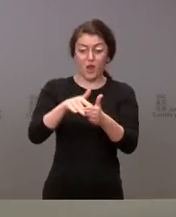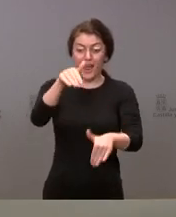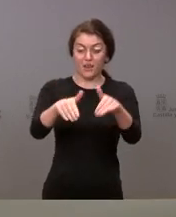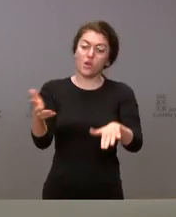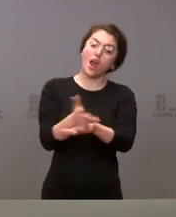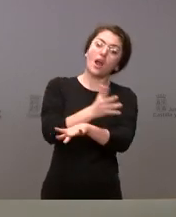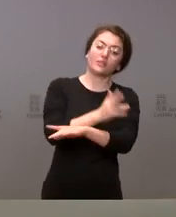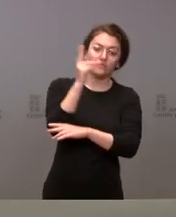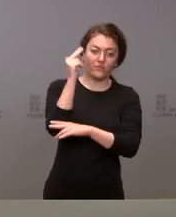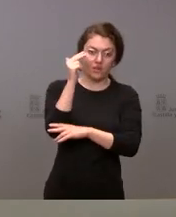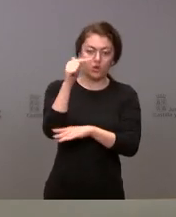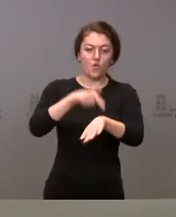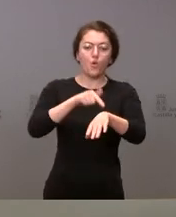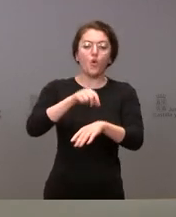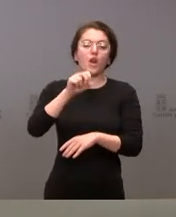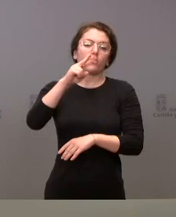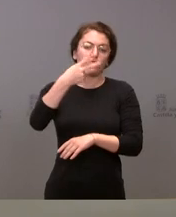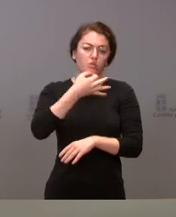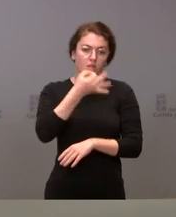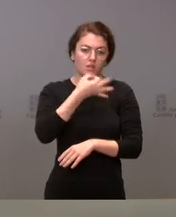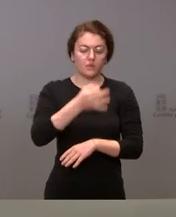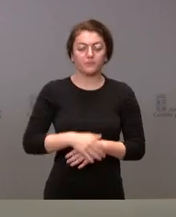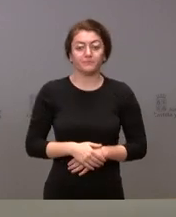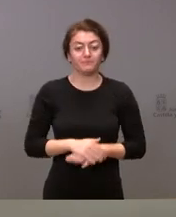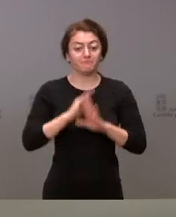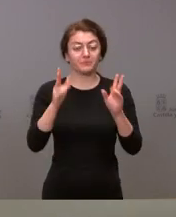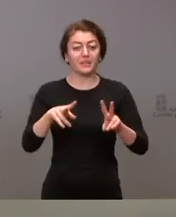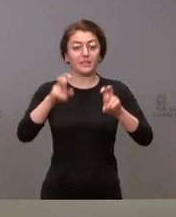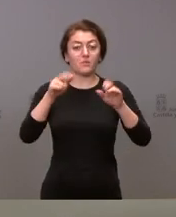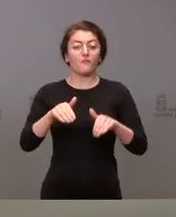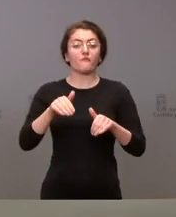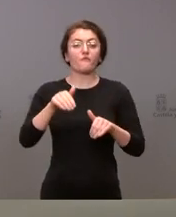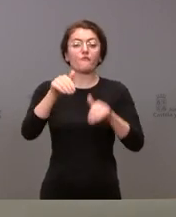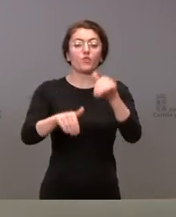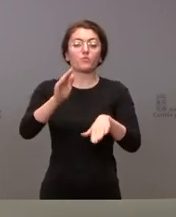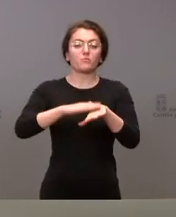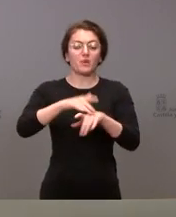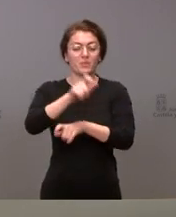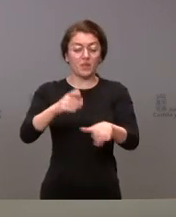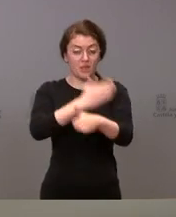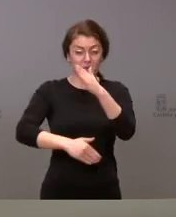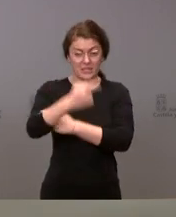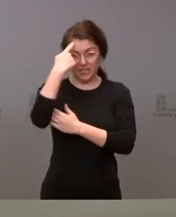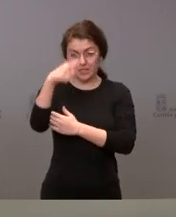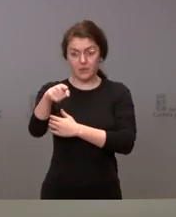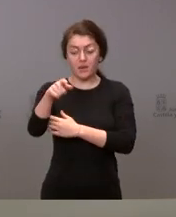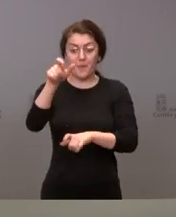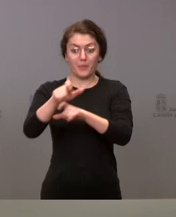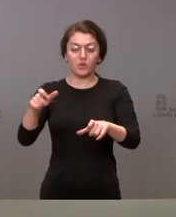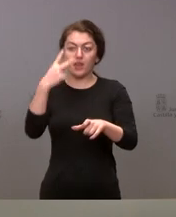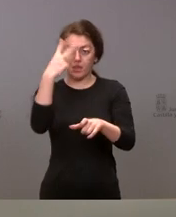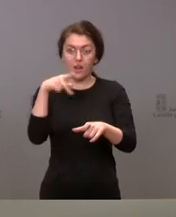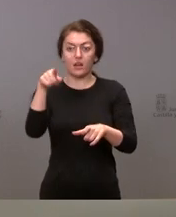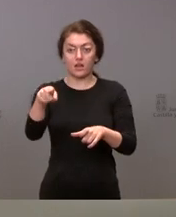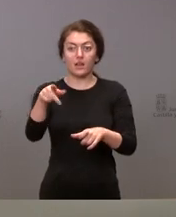concretamente a las 14 horas. Y respecto al voto de personas con discapacidad, saben que las personas con discapacidad visual tienen el